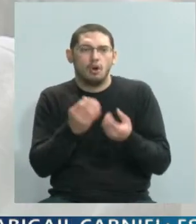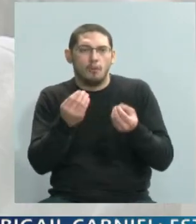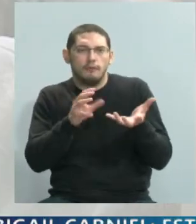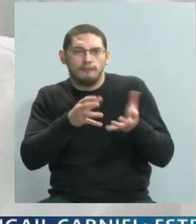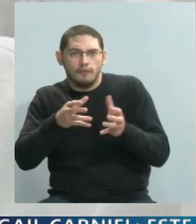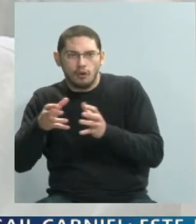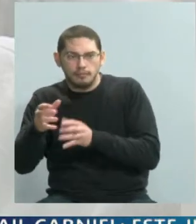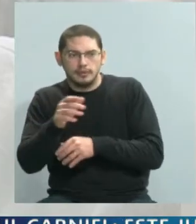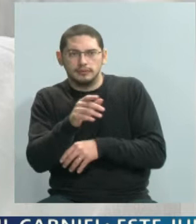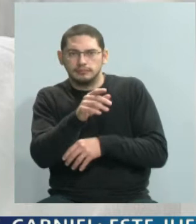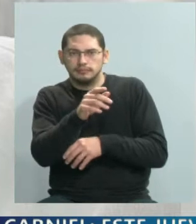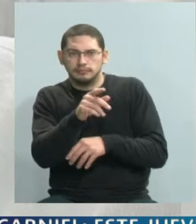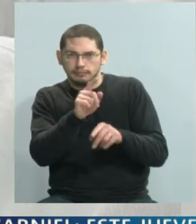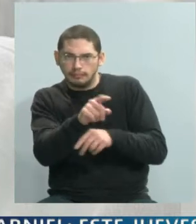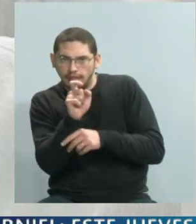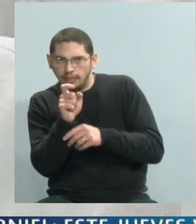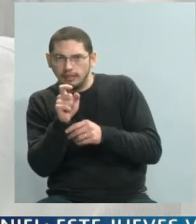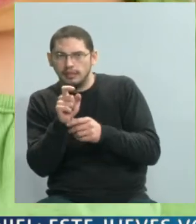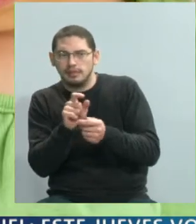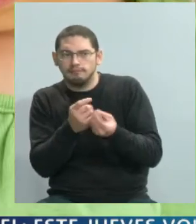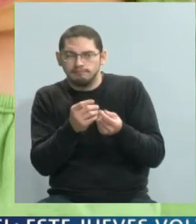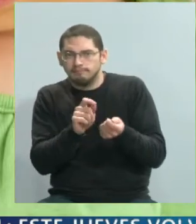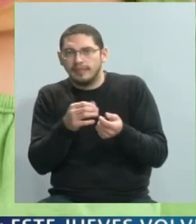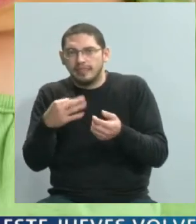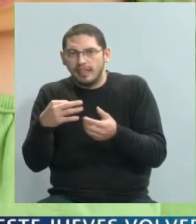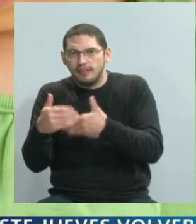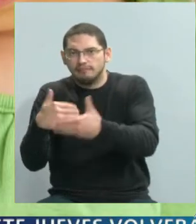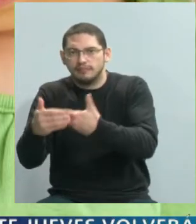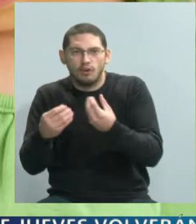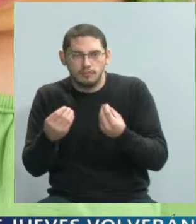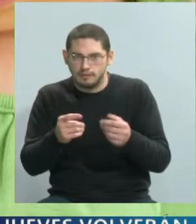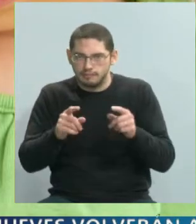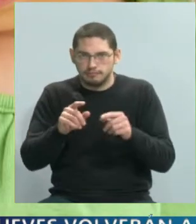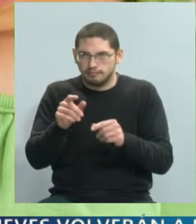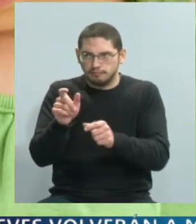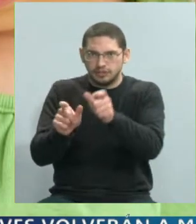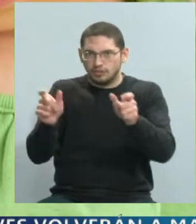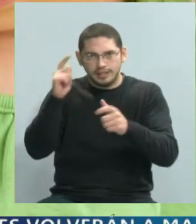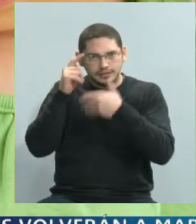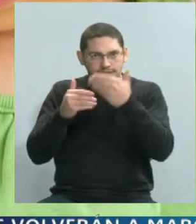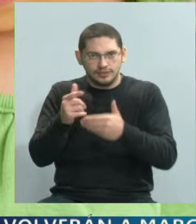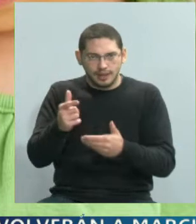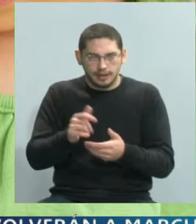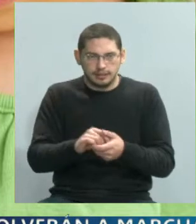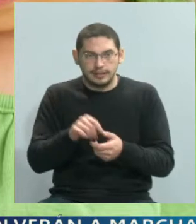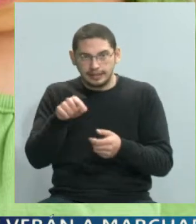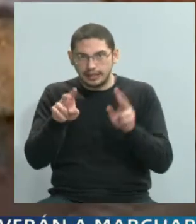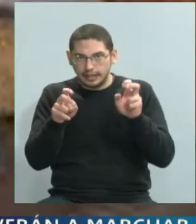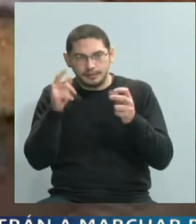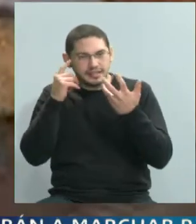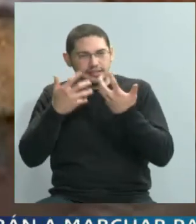Estamos todavía faltándonos muchas reflexiones sobre